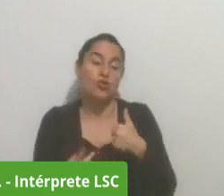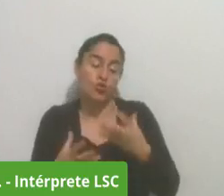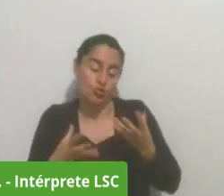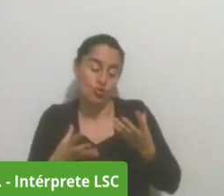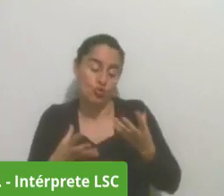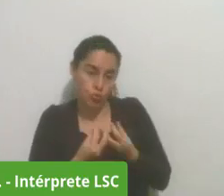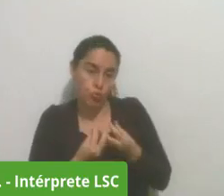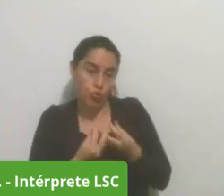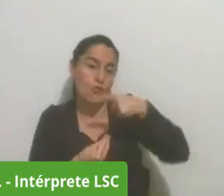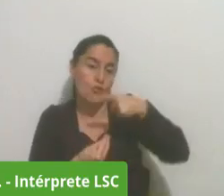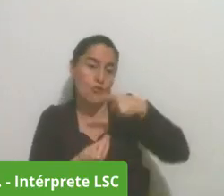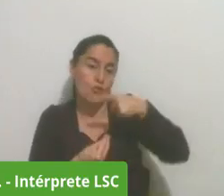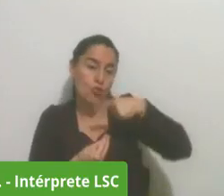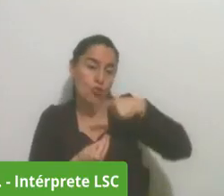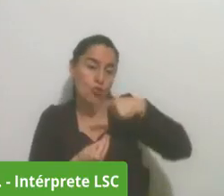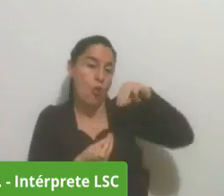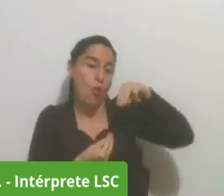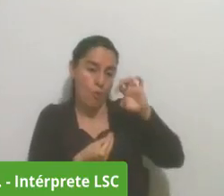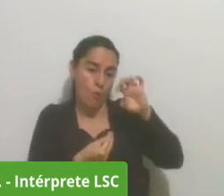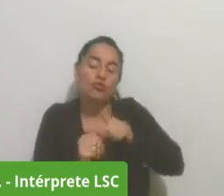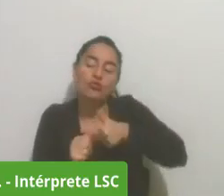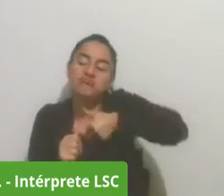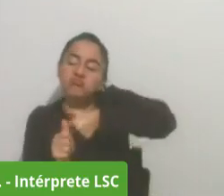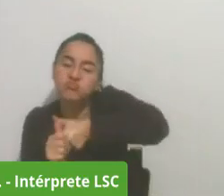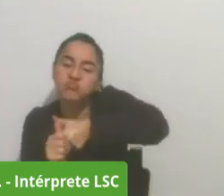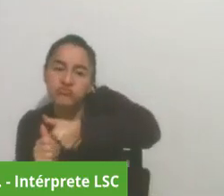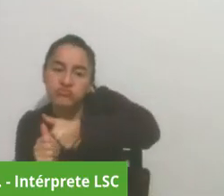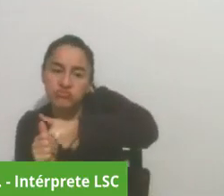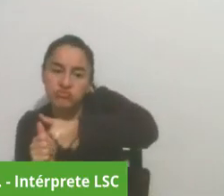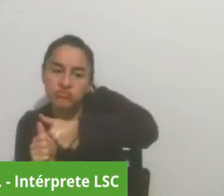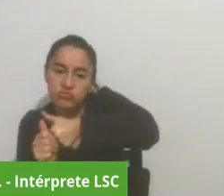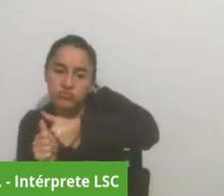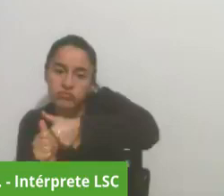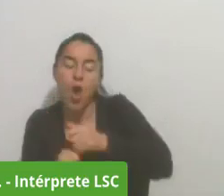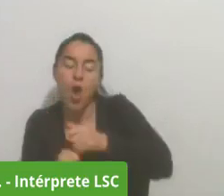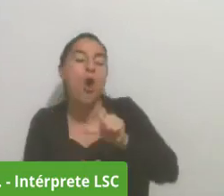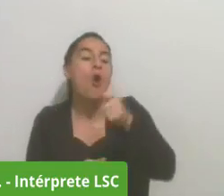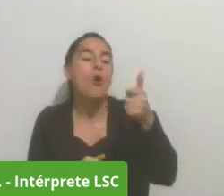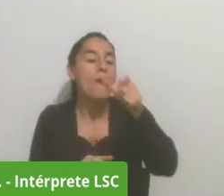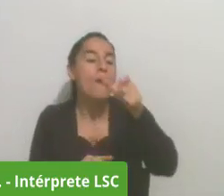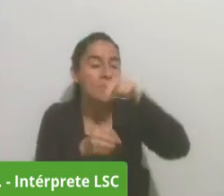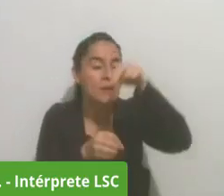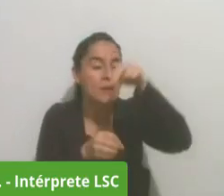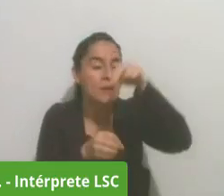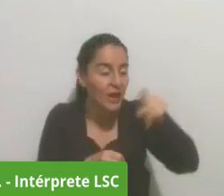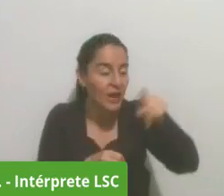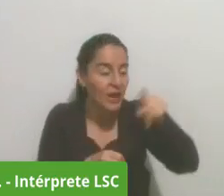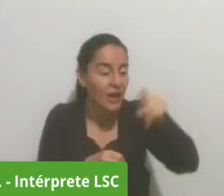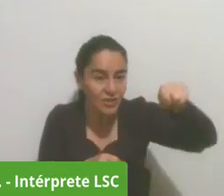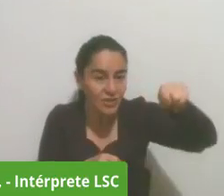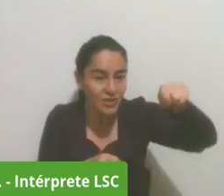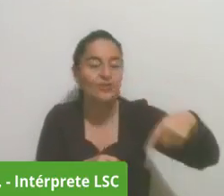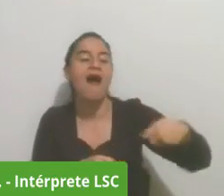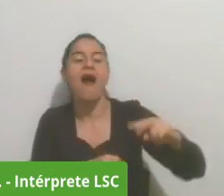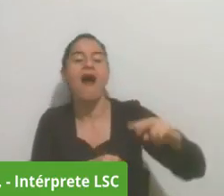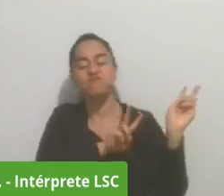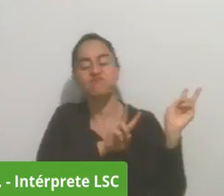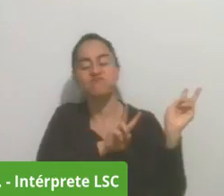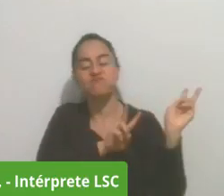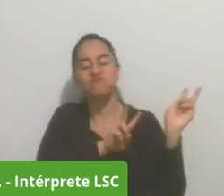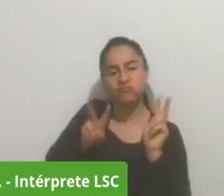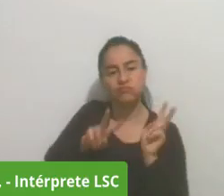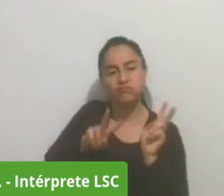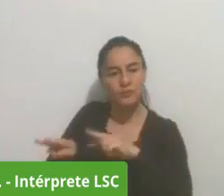político los ciudadanos que ven la calidad de nuestro trabajo pero también por su parte está el idepac que nos hace